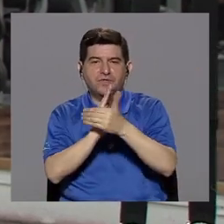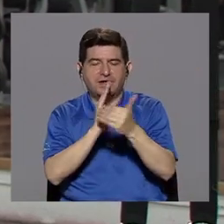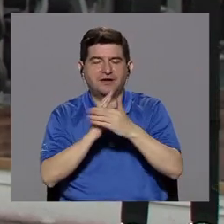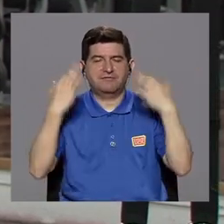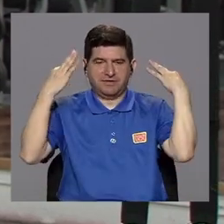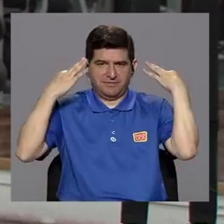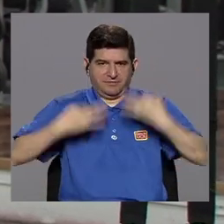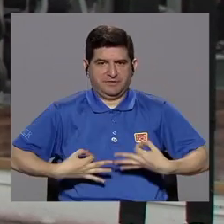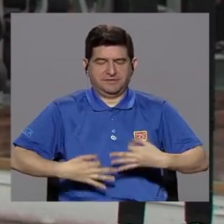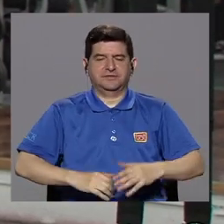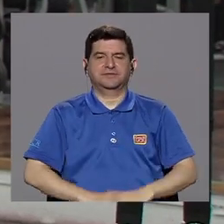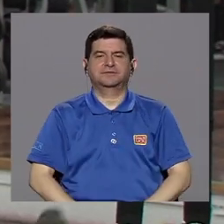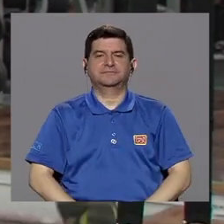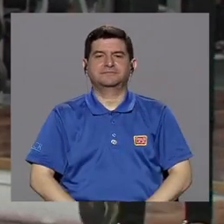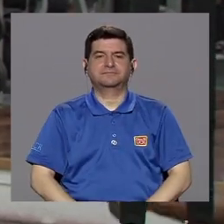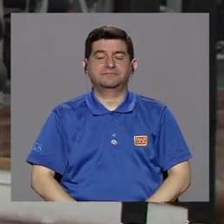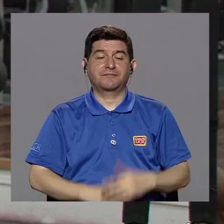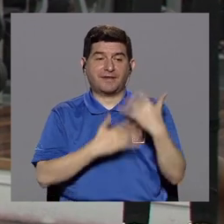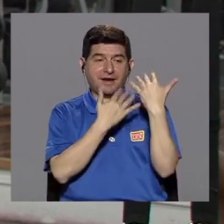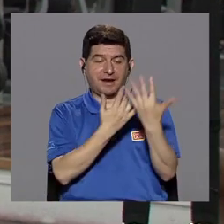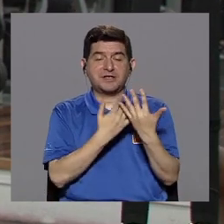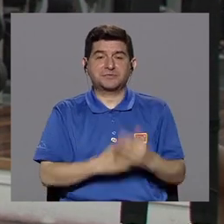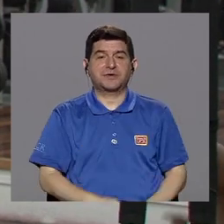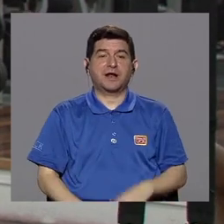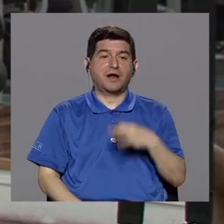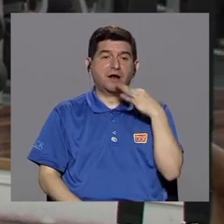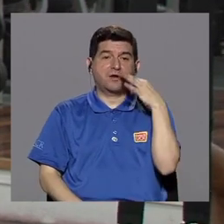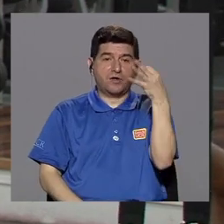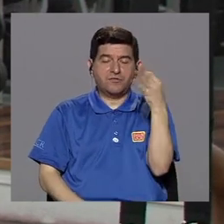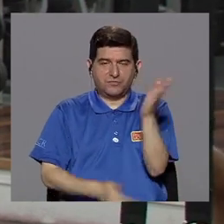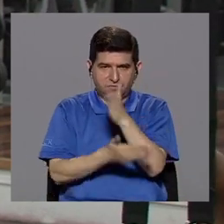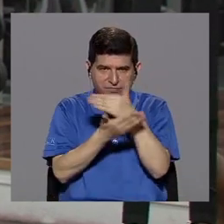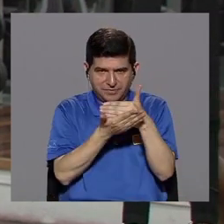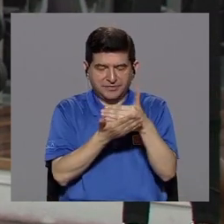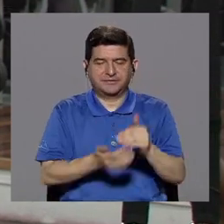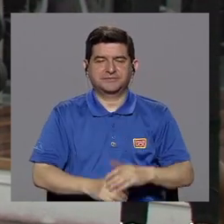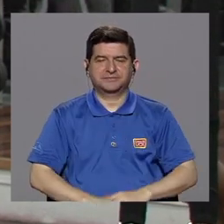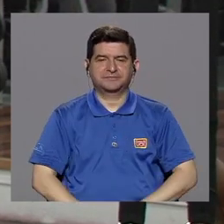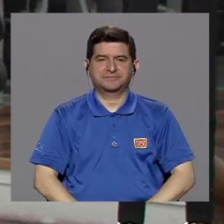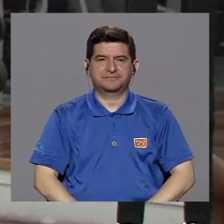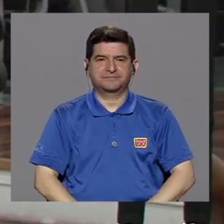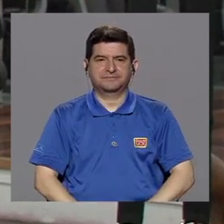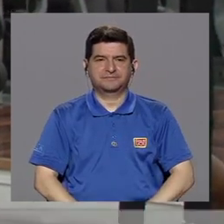capacidad física. Los esperamos en un nuevo día.